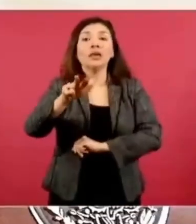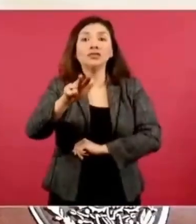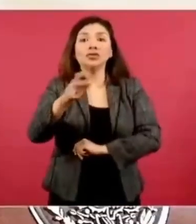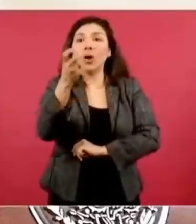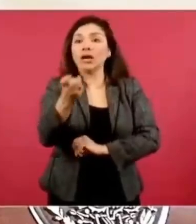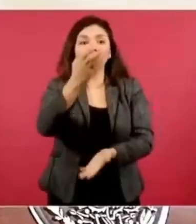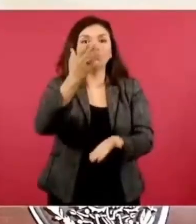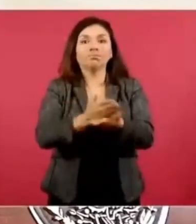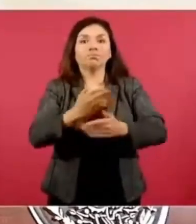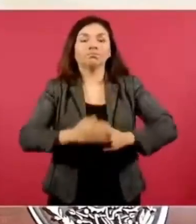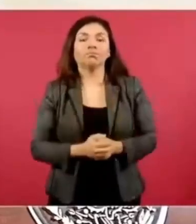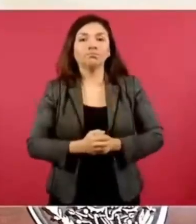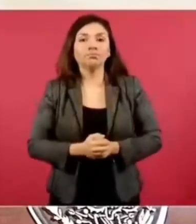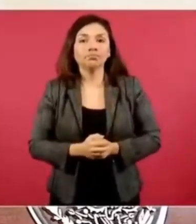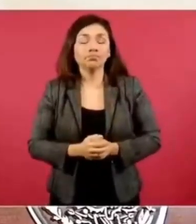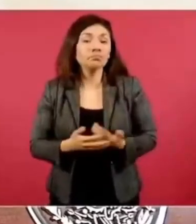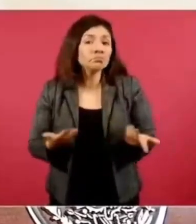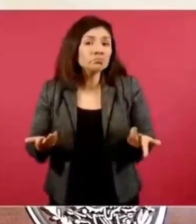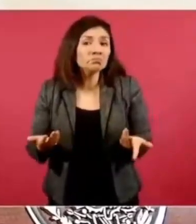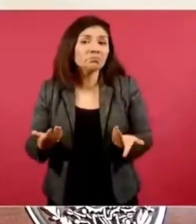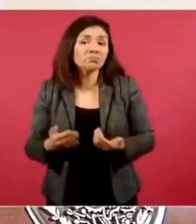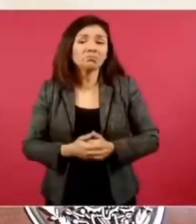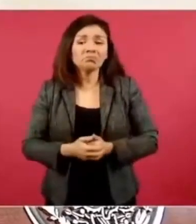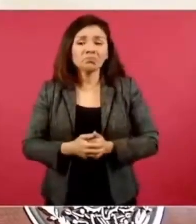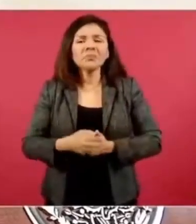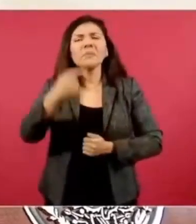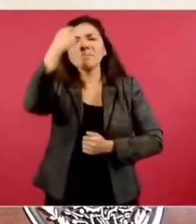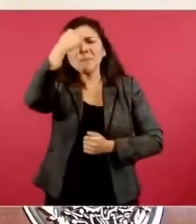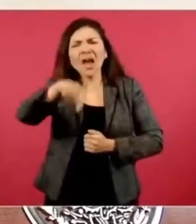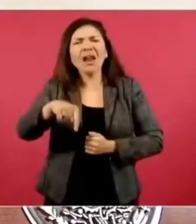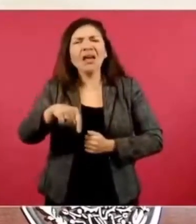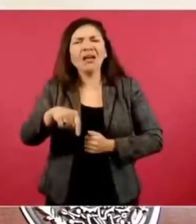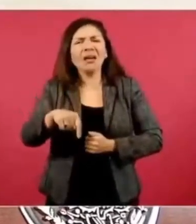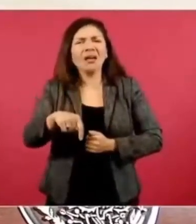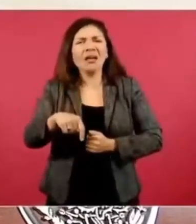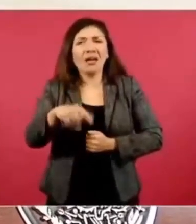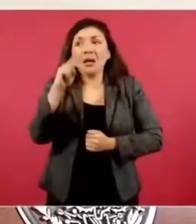Entonces, ¿para qué el espectáculo?